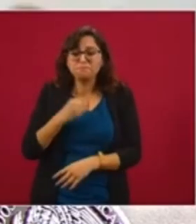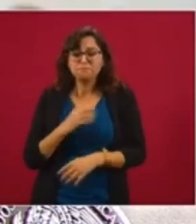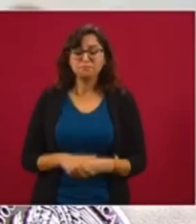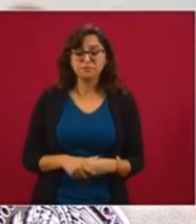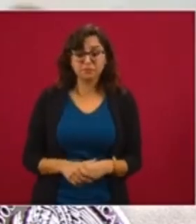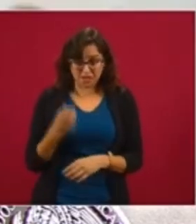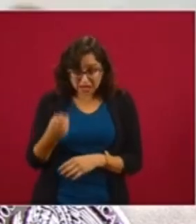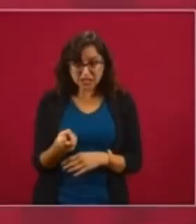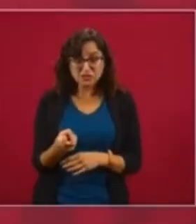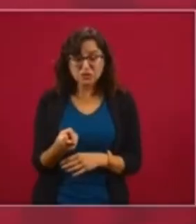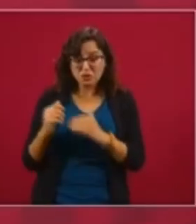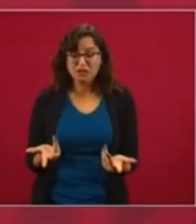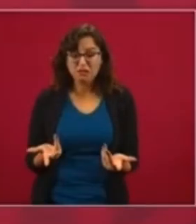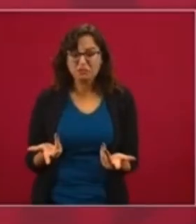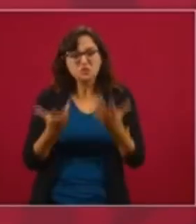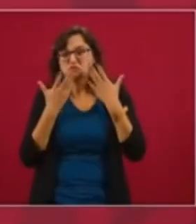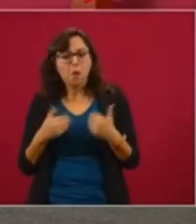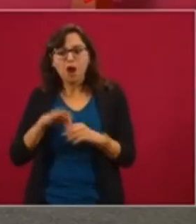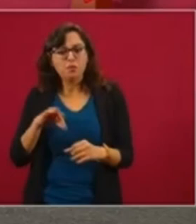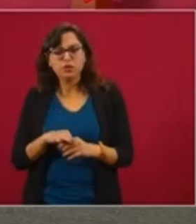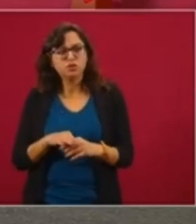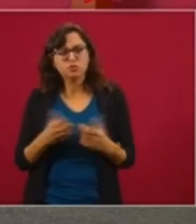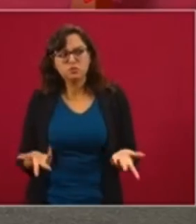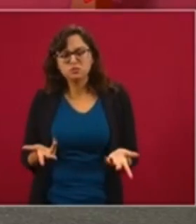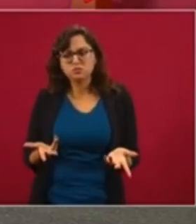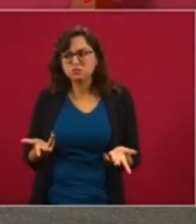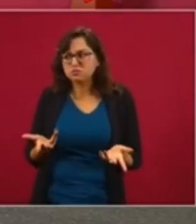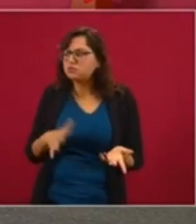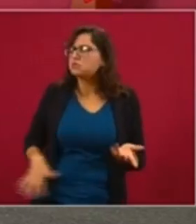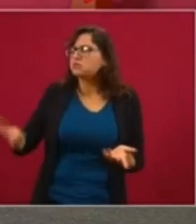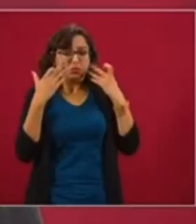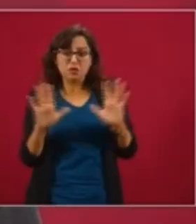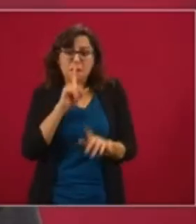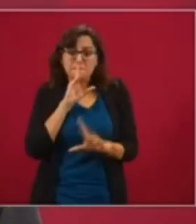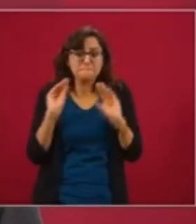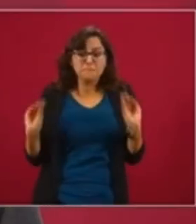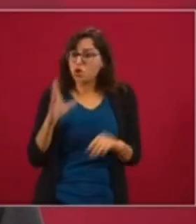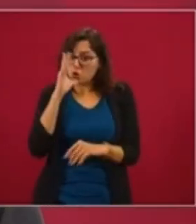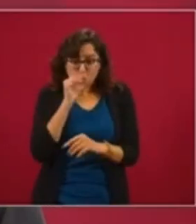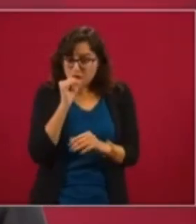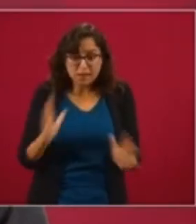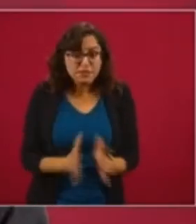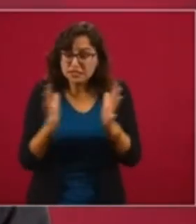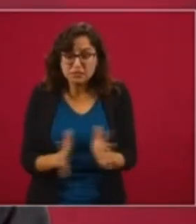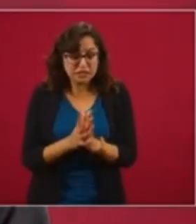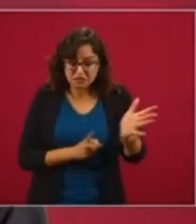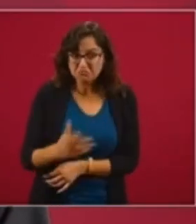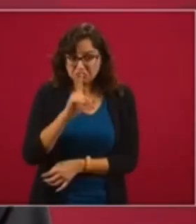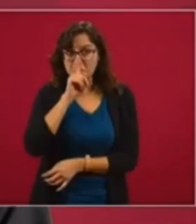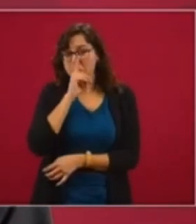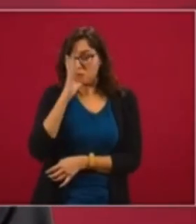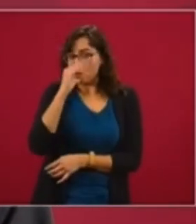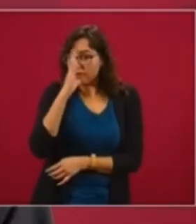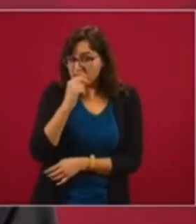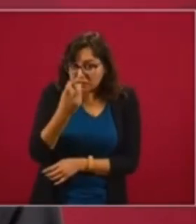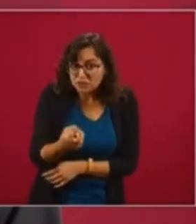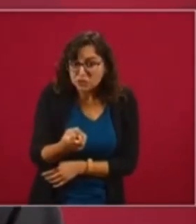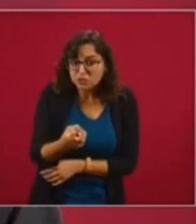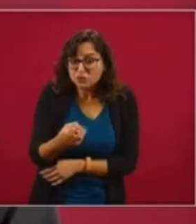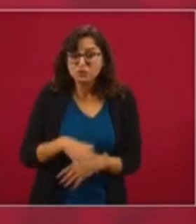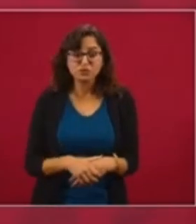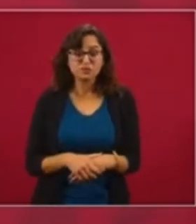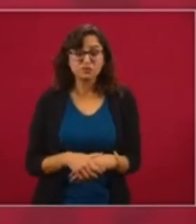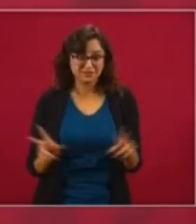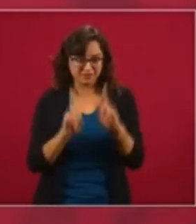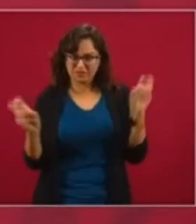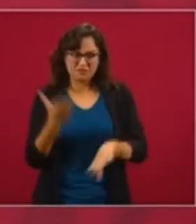del tiempo, cuando no hay elecciones, vamos a estar callados, sin poder ejercer nuestros derechos políticos. Cuando se trata de